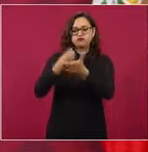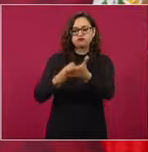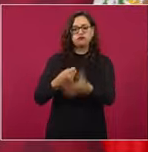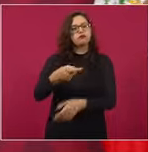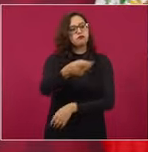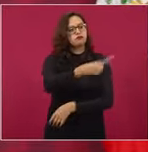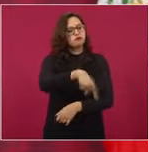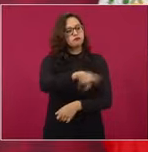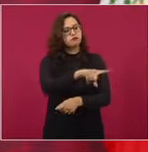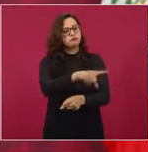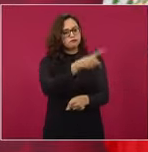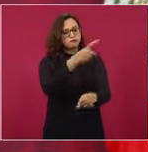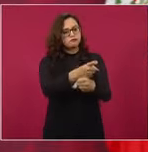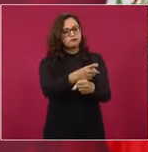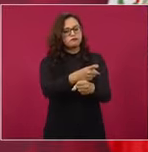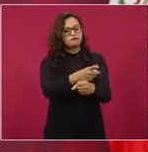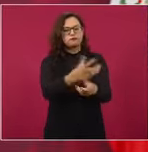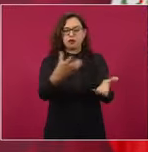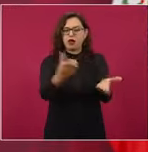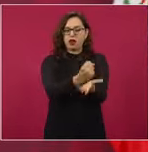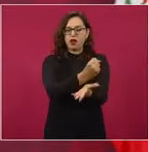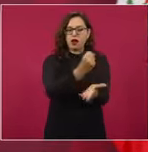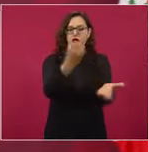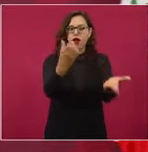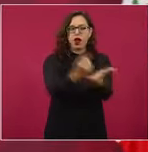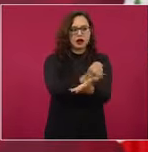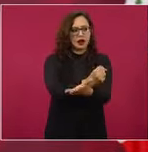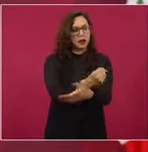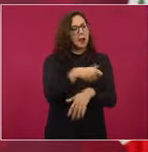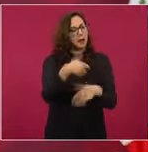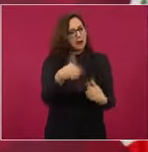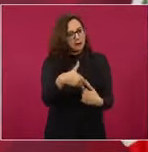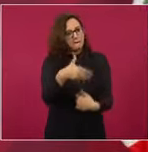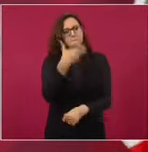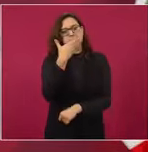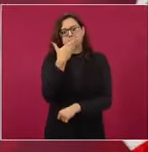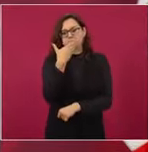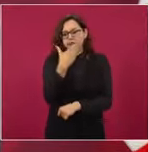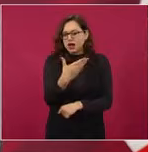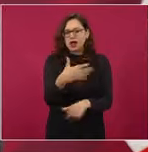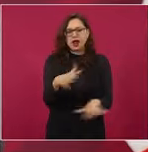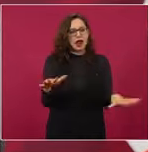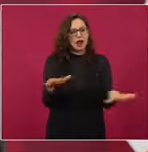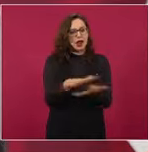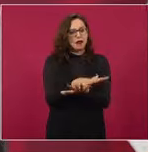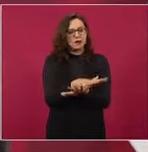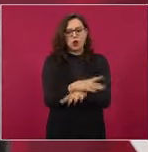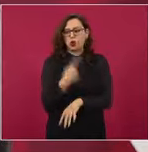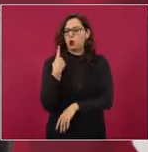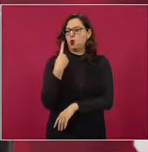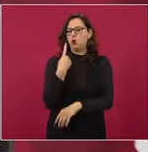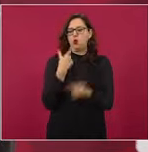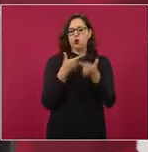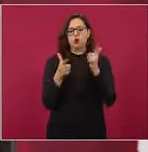para la alternancia, para que ya no se mantuviese el partido de Estado